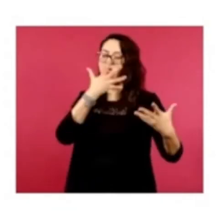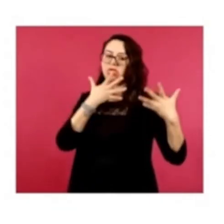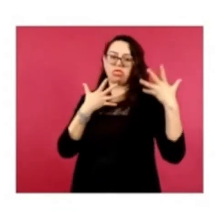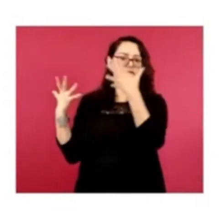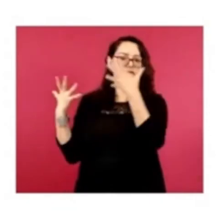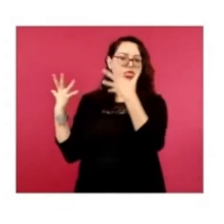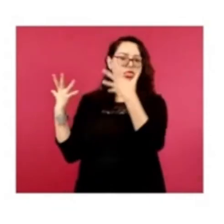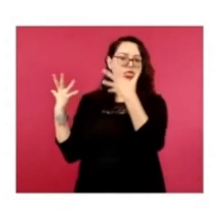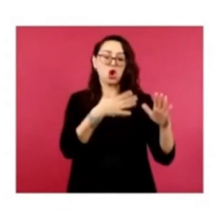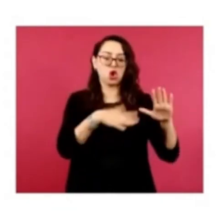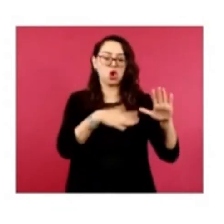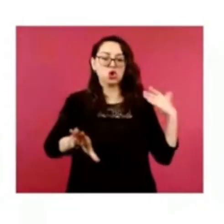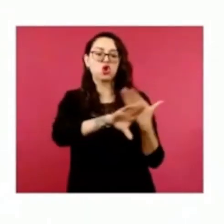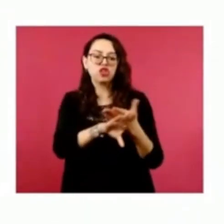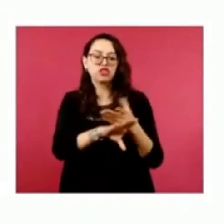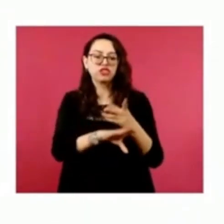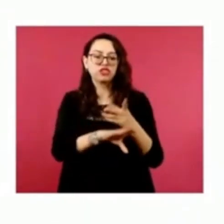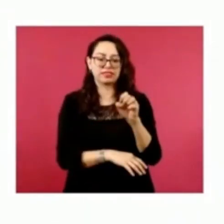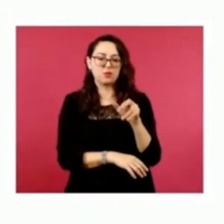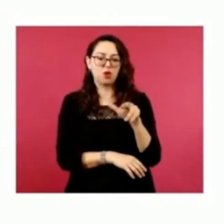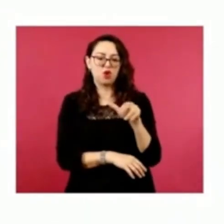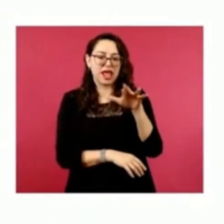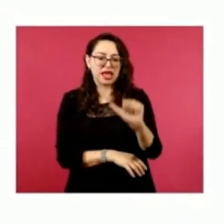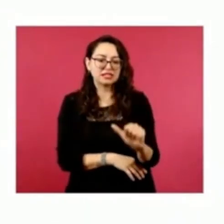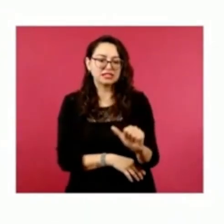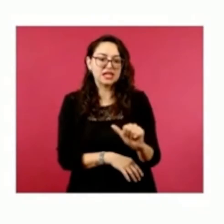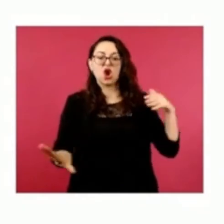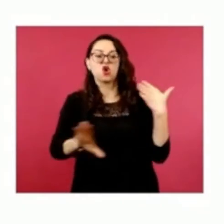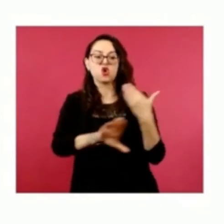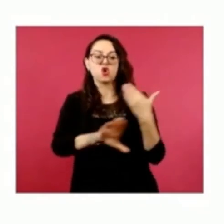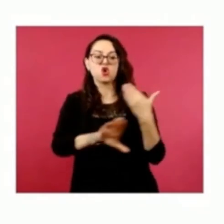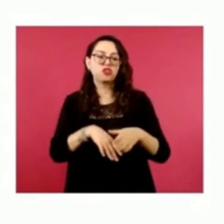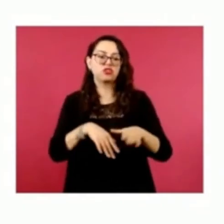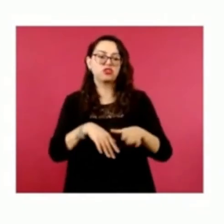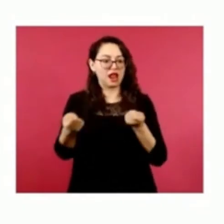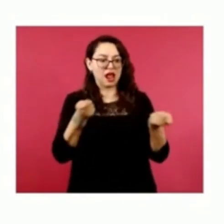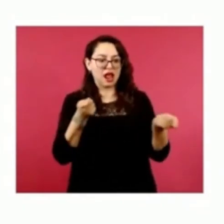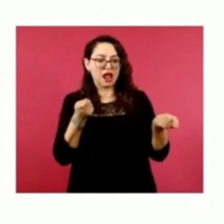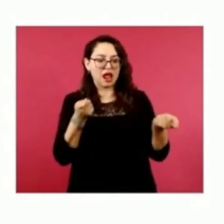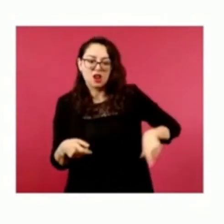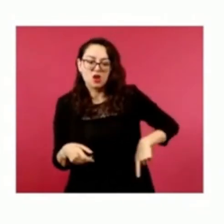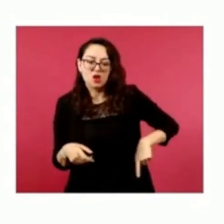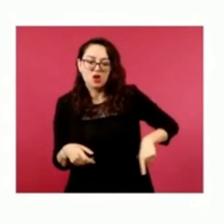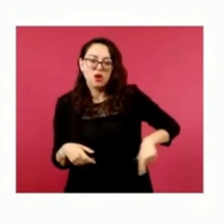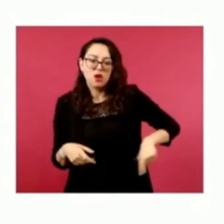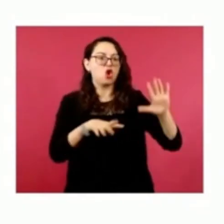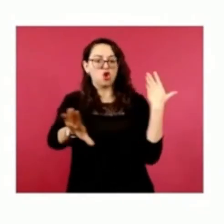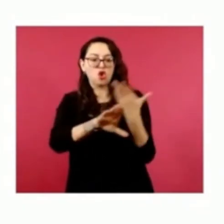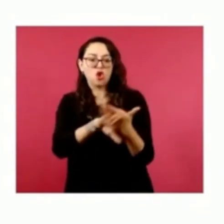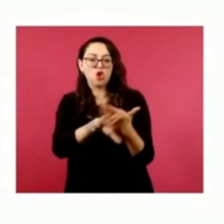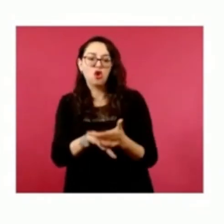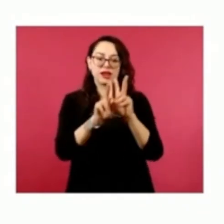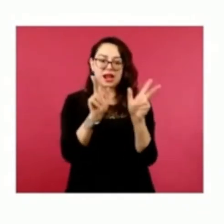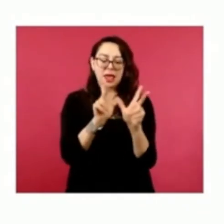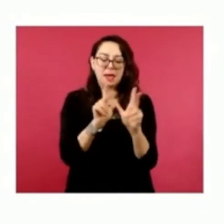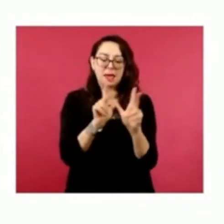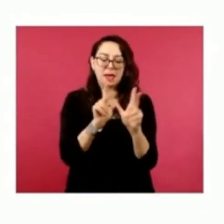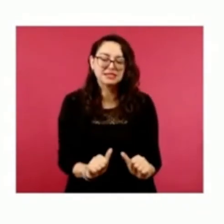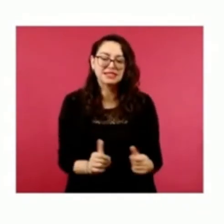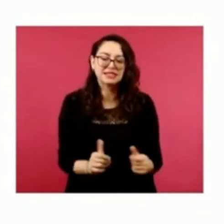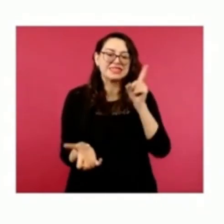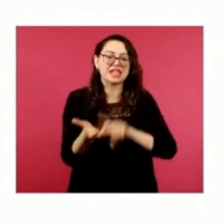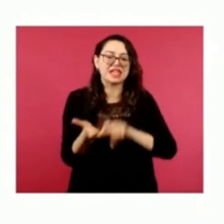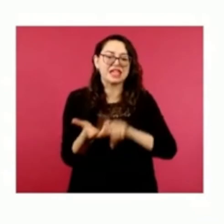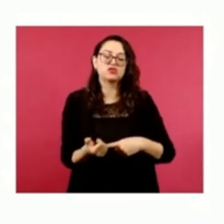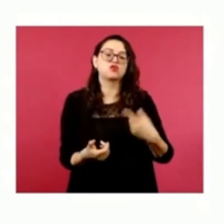democrática, la estabilidad económica, la gobernabilidad y la paz social. Contenido comprobadamente falso. Contenido que utiliza las